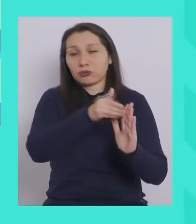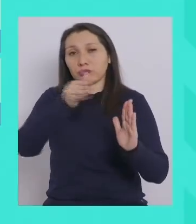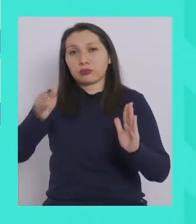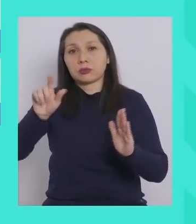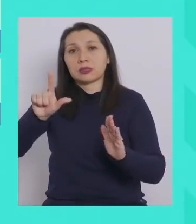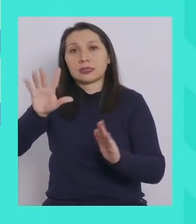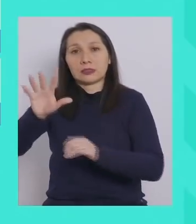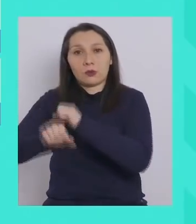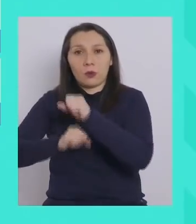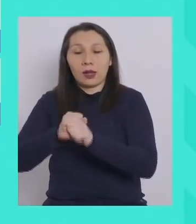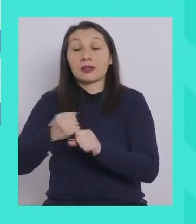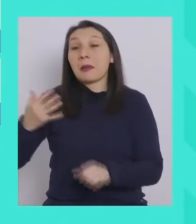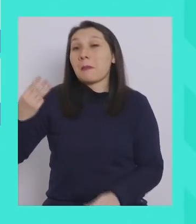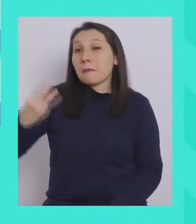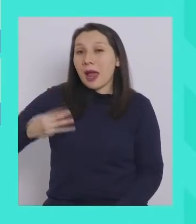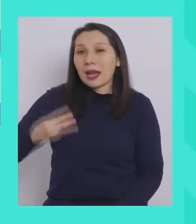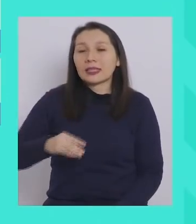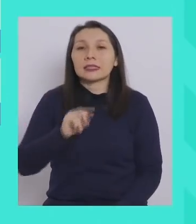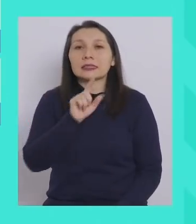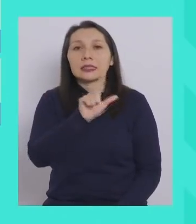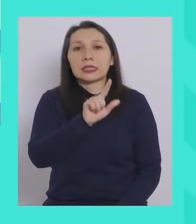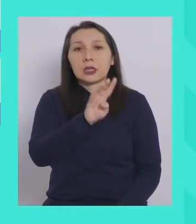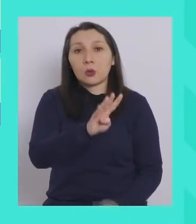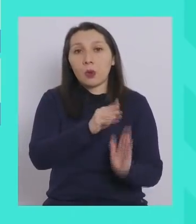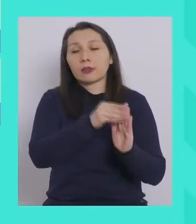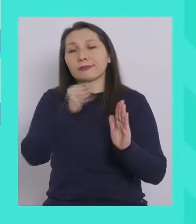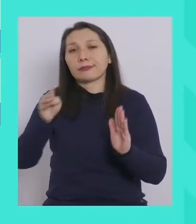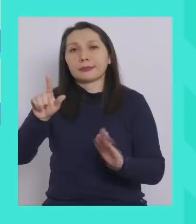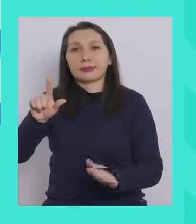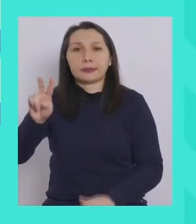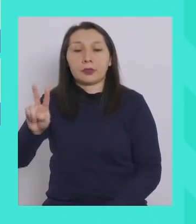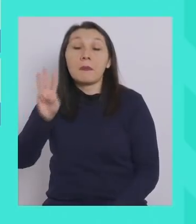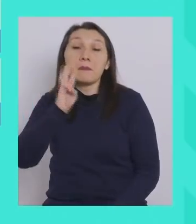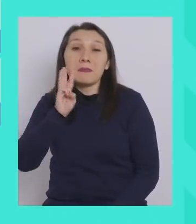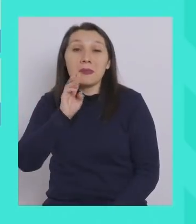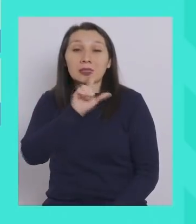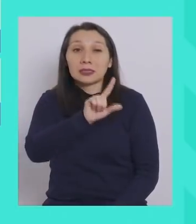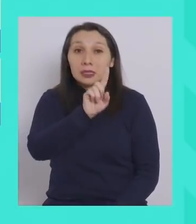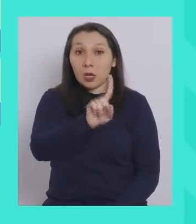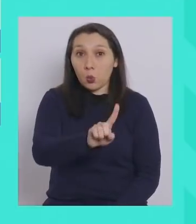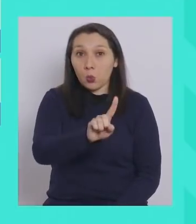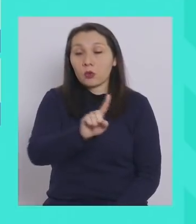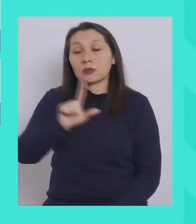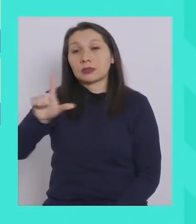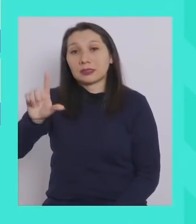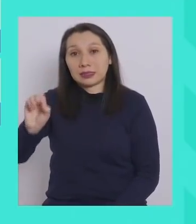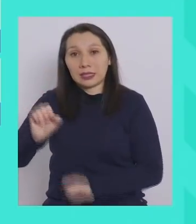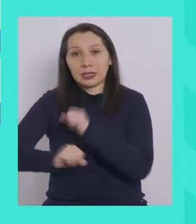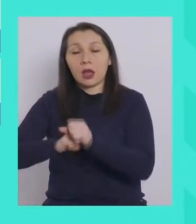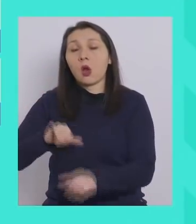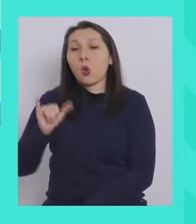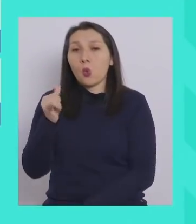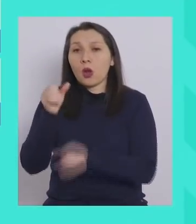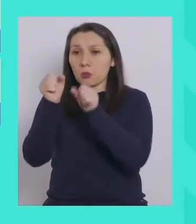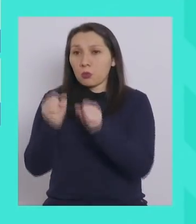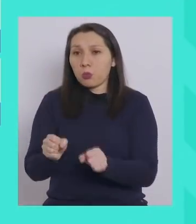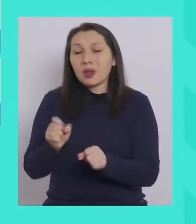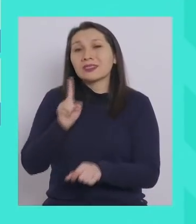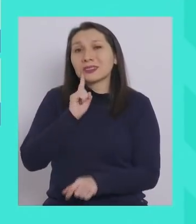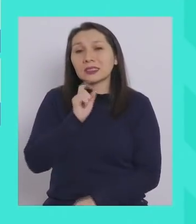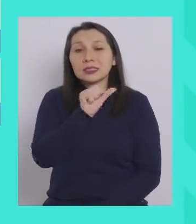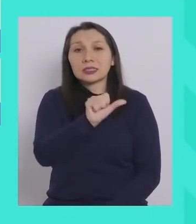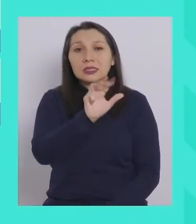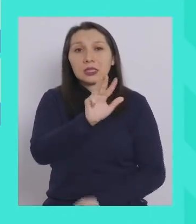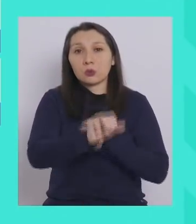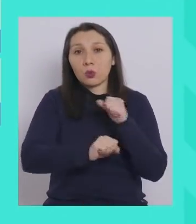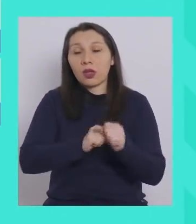75, el martes 74 y 72, el miércoles 71 a 70, el jueves lo pueden hacer quienes tienen entre